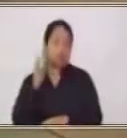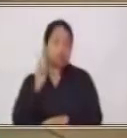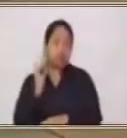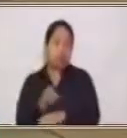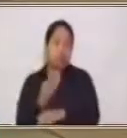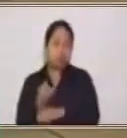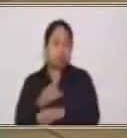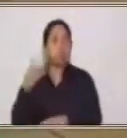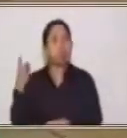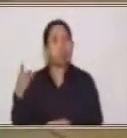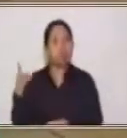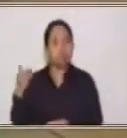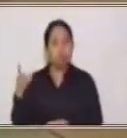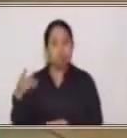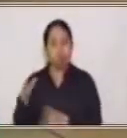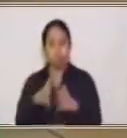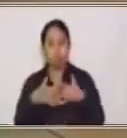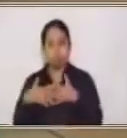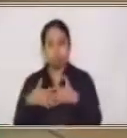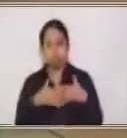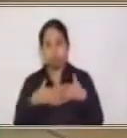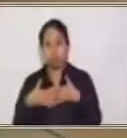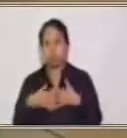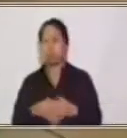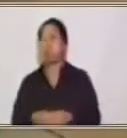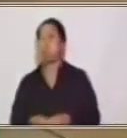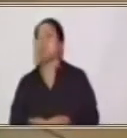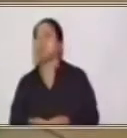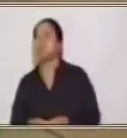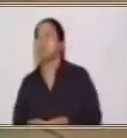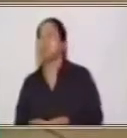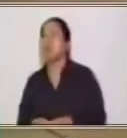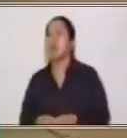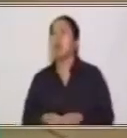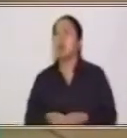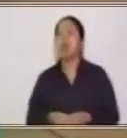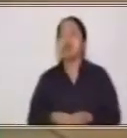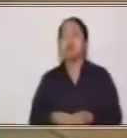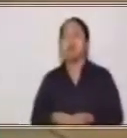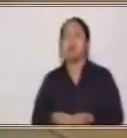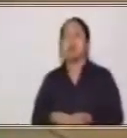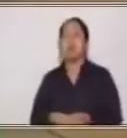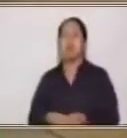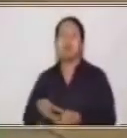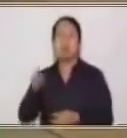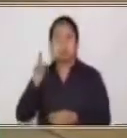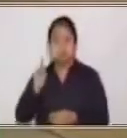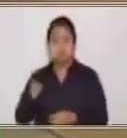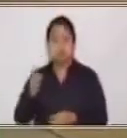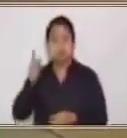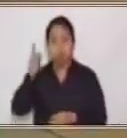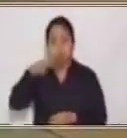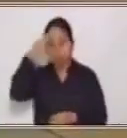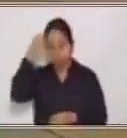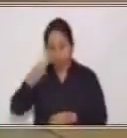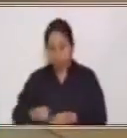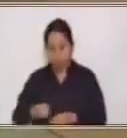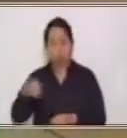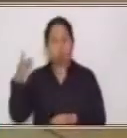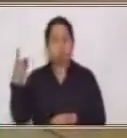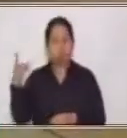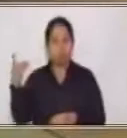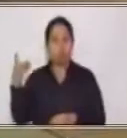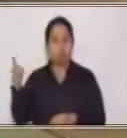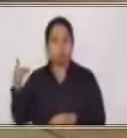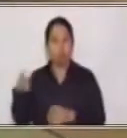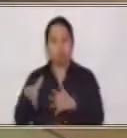estadounidense. Muy bien, en Estados Unidos entonces, la moneda nacional es el dólar. Esa ya la